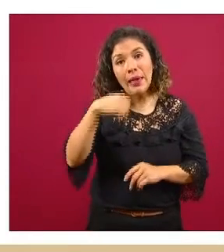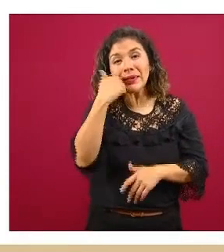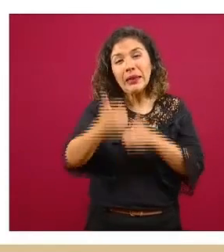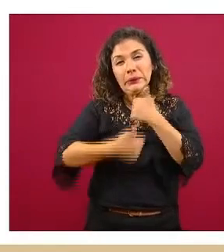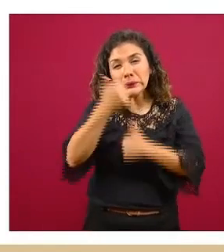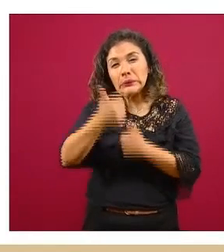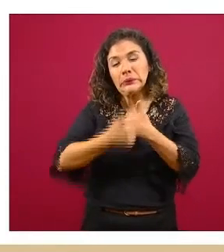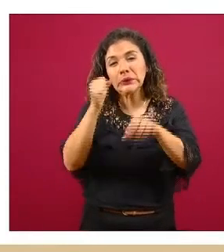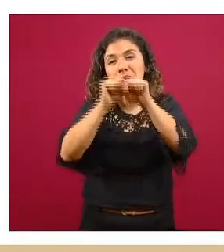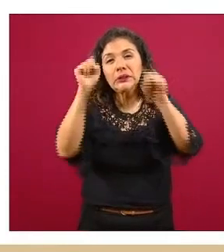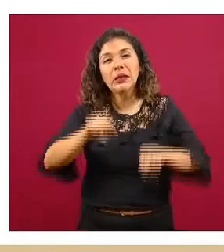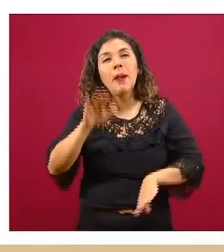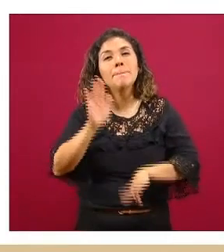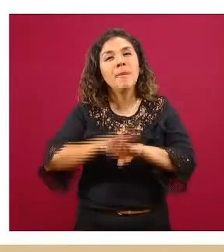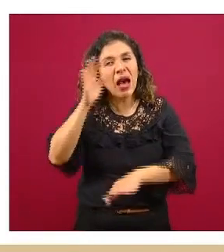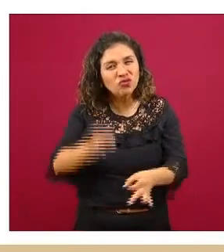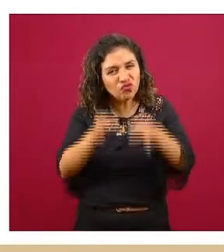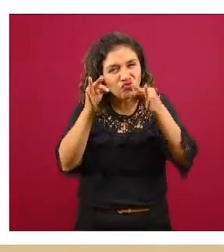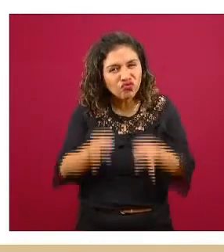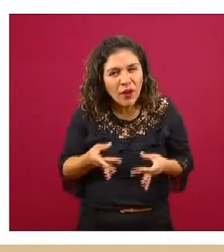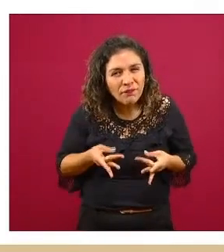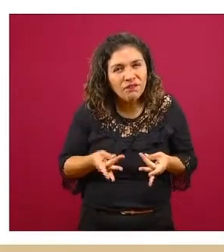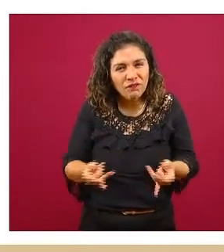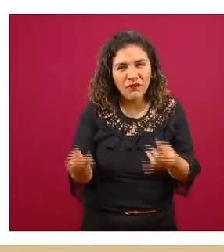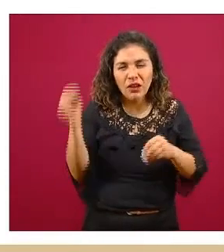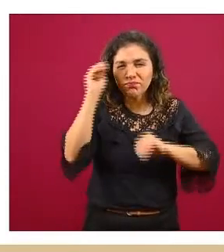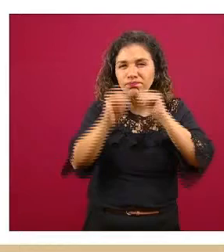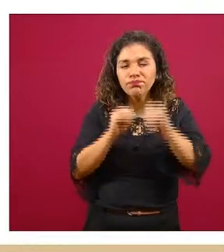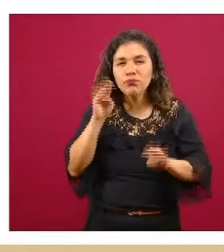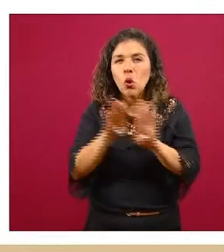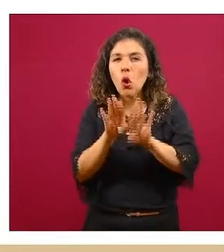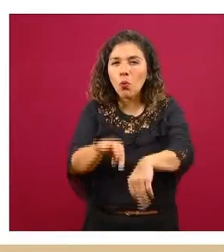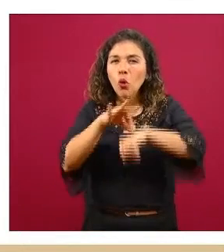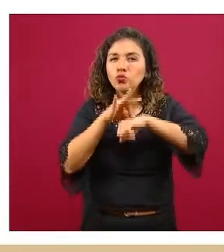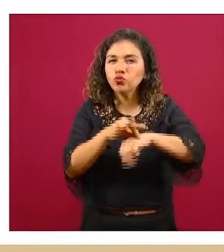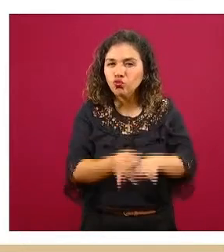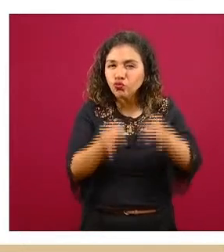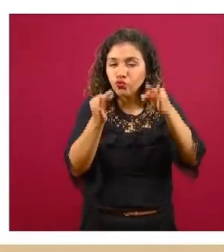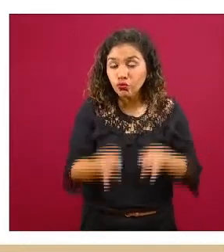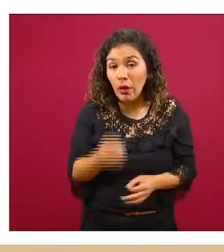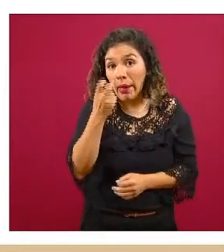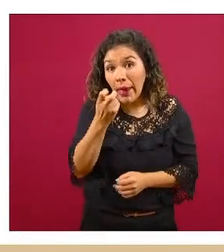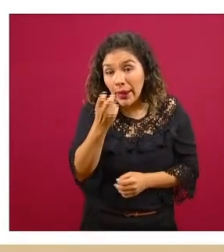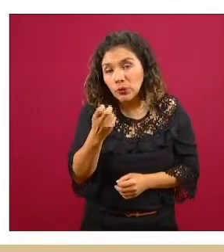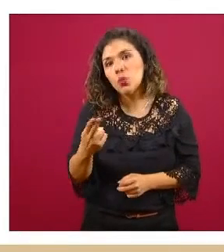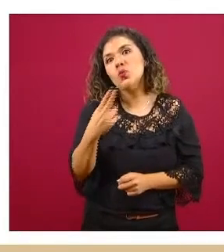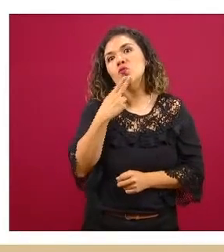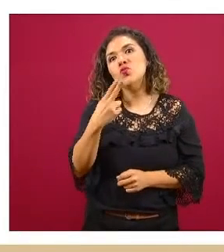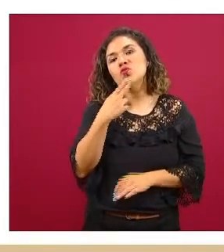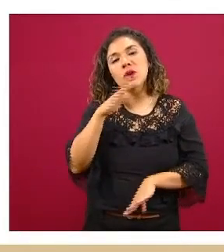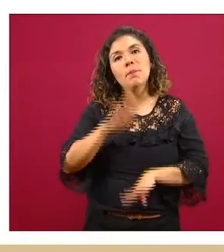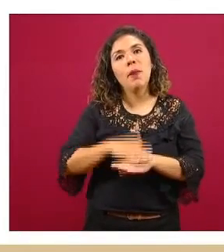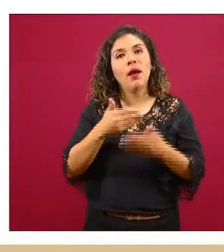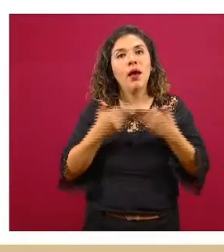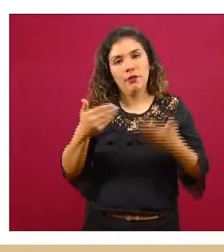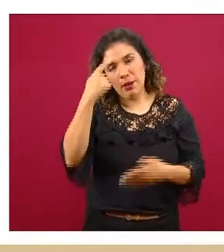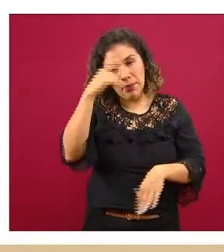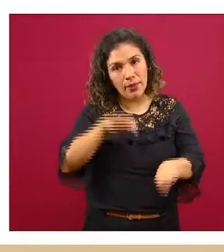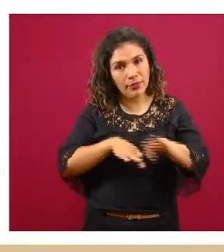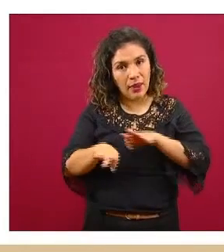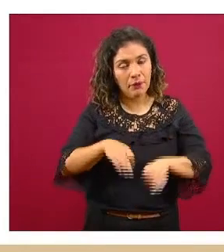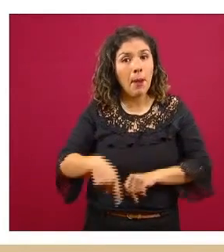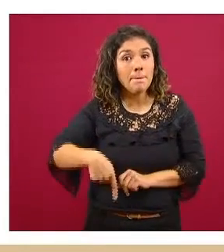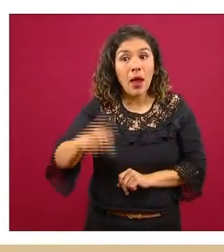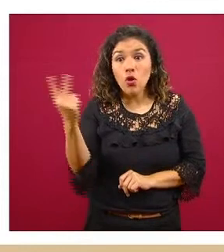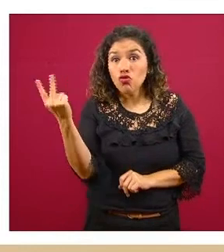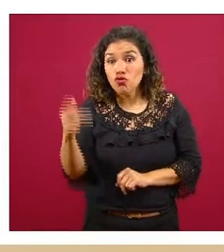un sistema mucho más cercano a la realidad mucho más cercano a los números estatales y por eso fue muy útil para poder trabajar pero